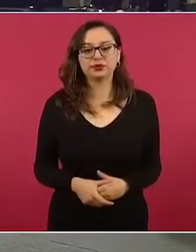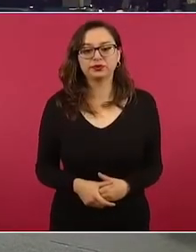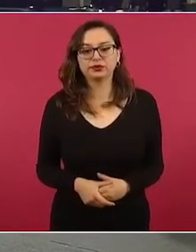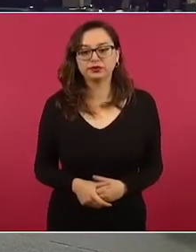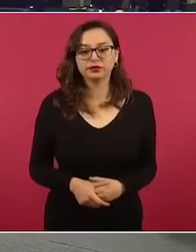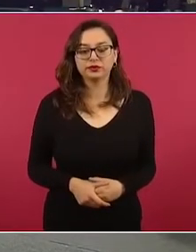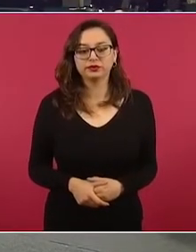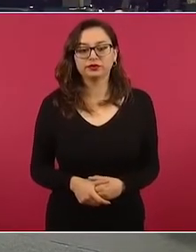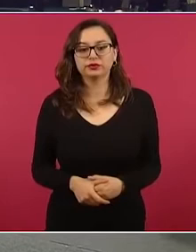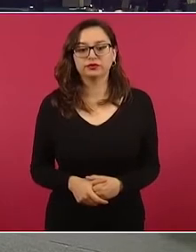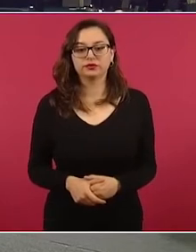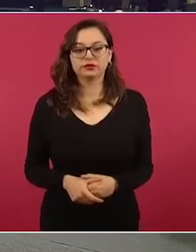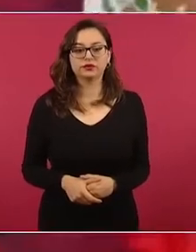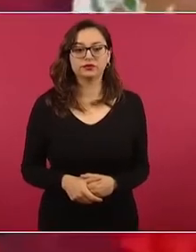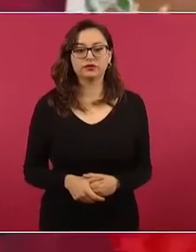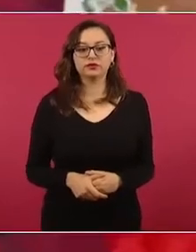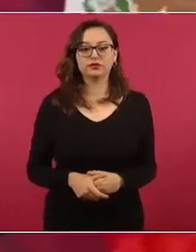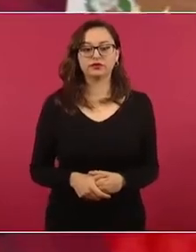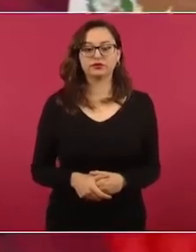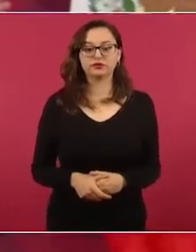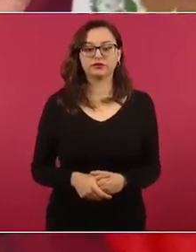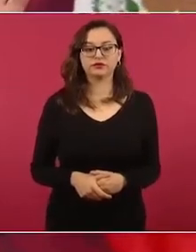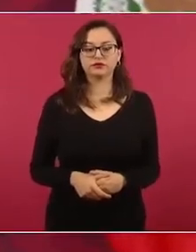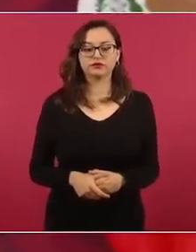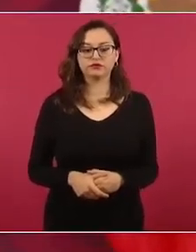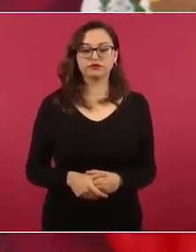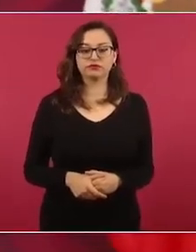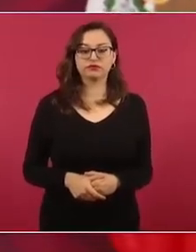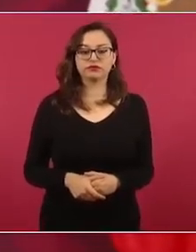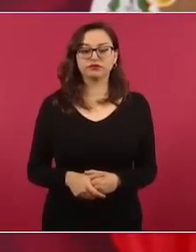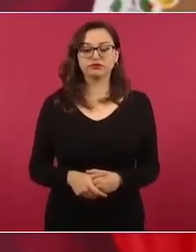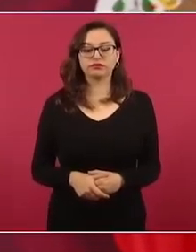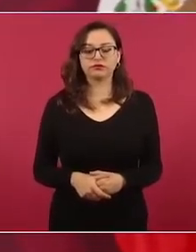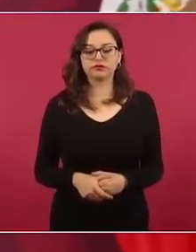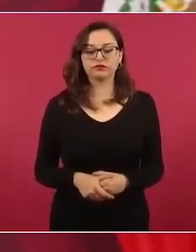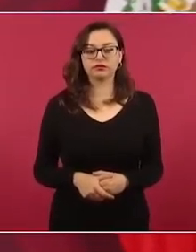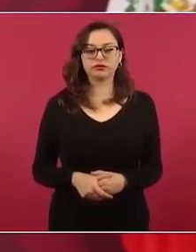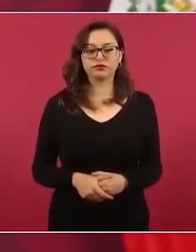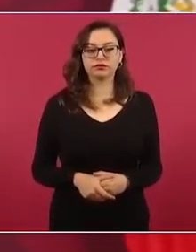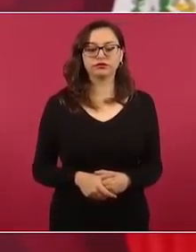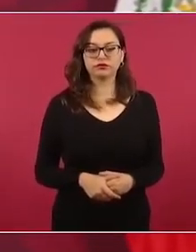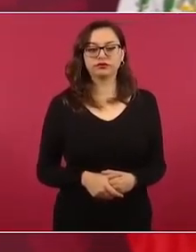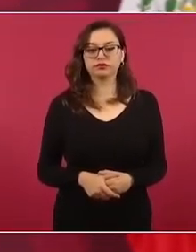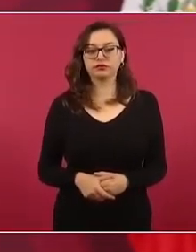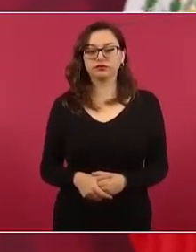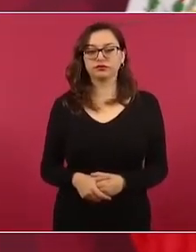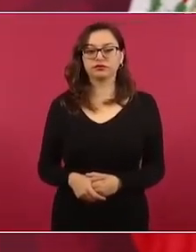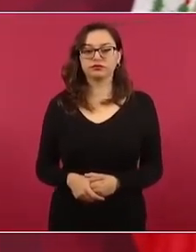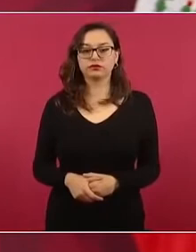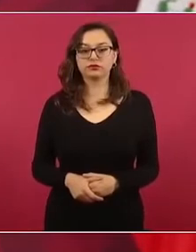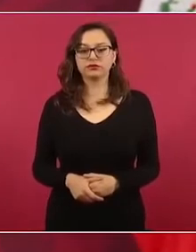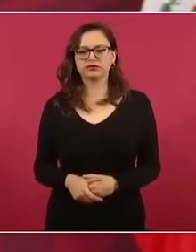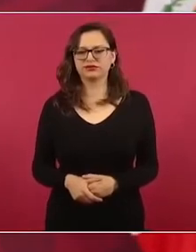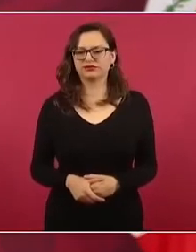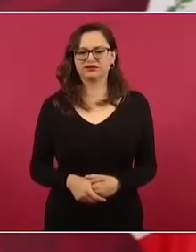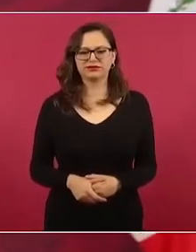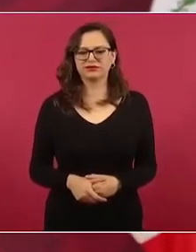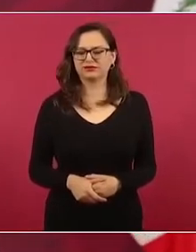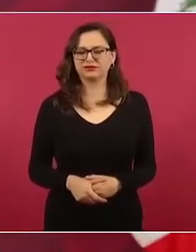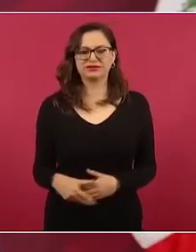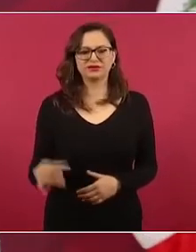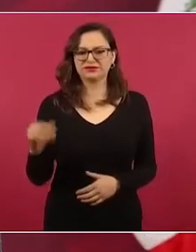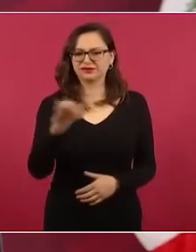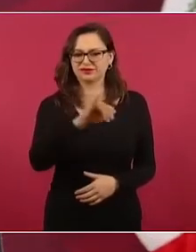Eso nunca, jamás hasta